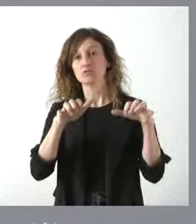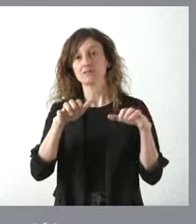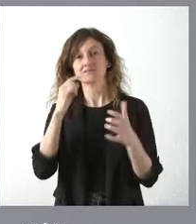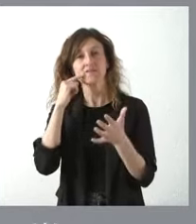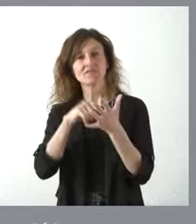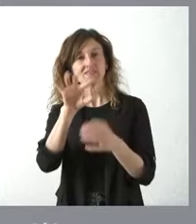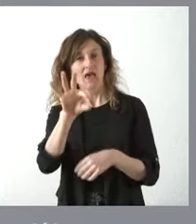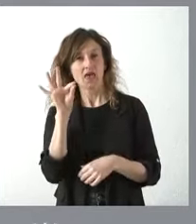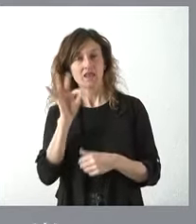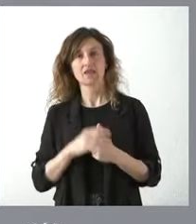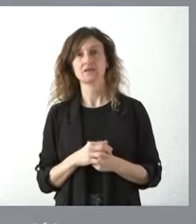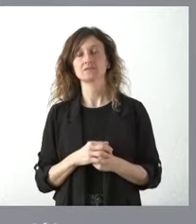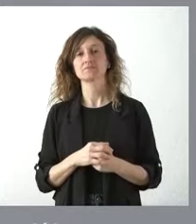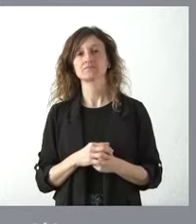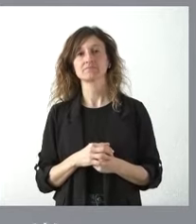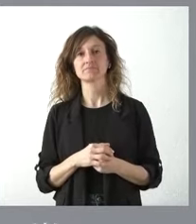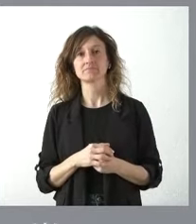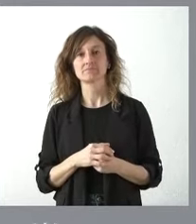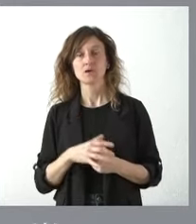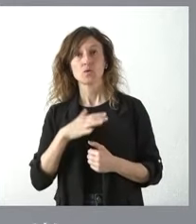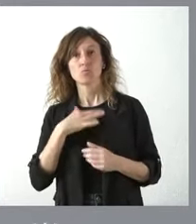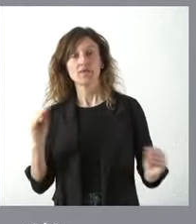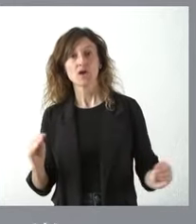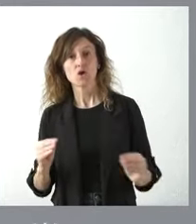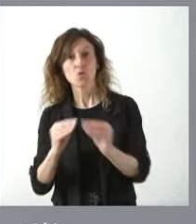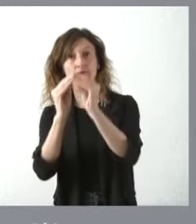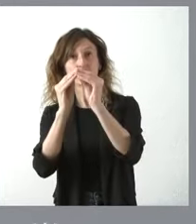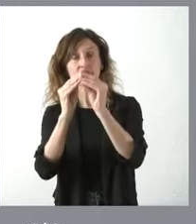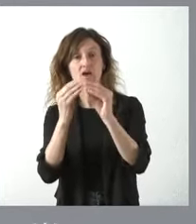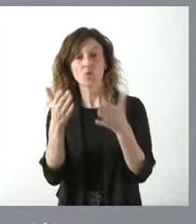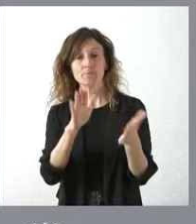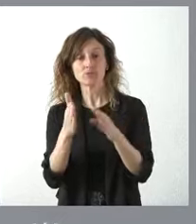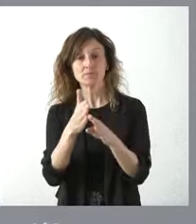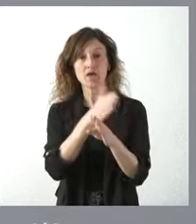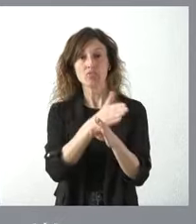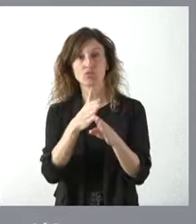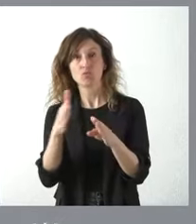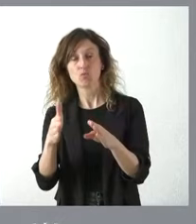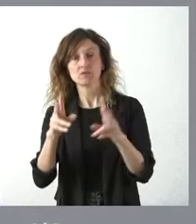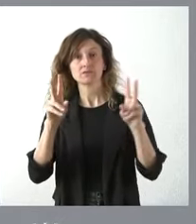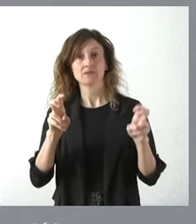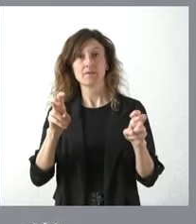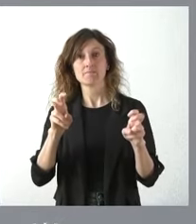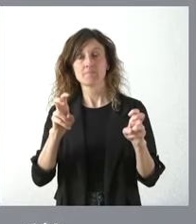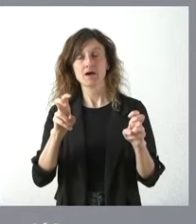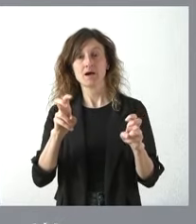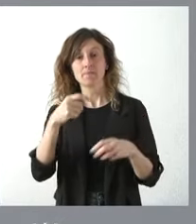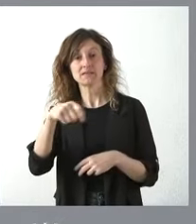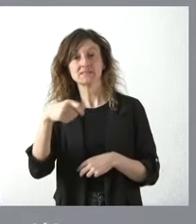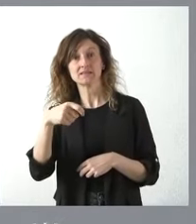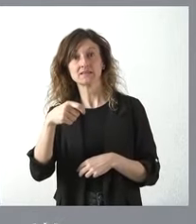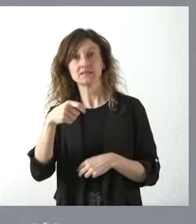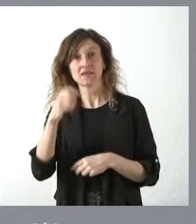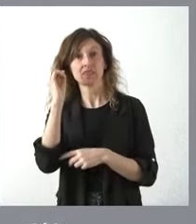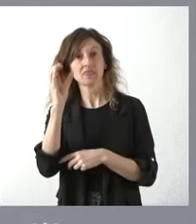y por tanto que pueda ser coincidente en el tiempo aproximadamente en torno a la comparecencia del presidente o un poco